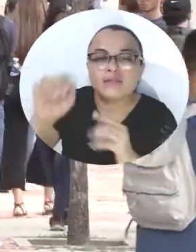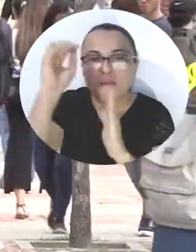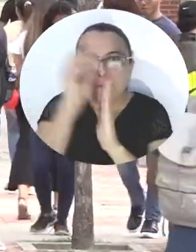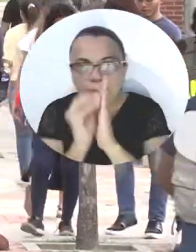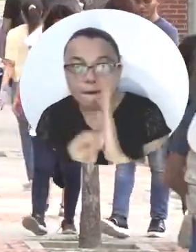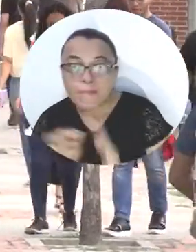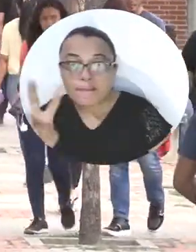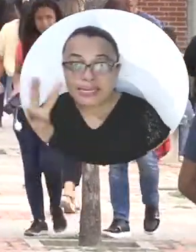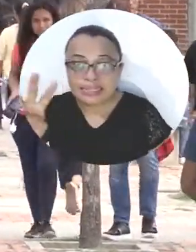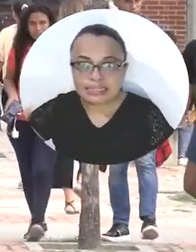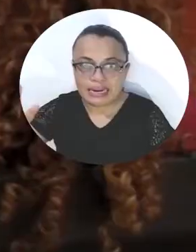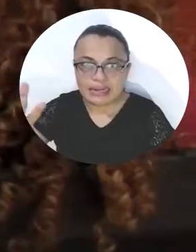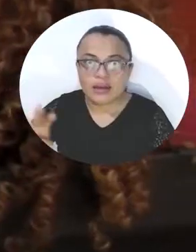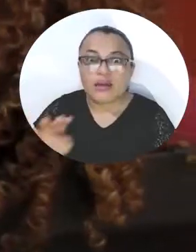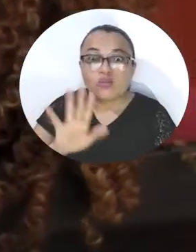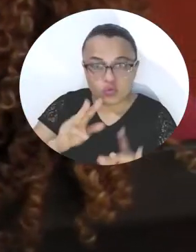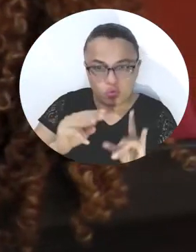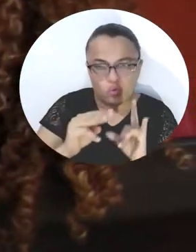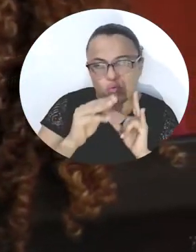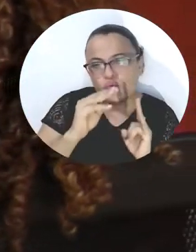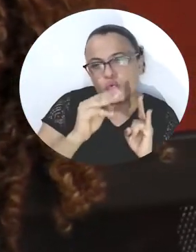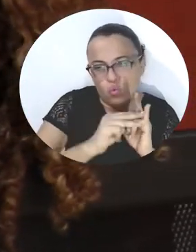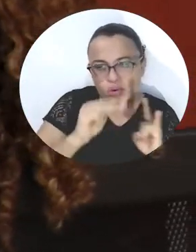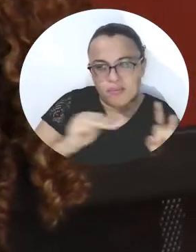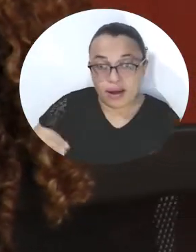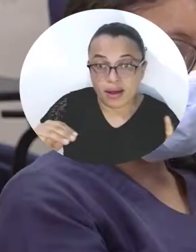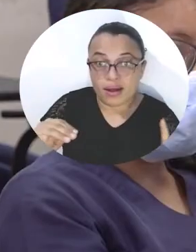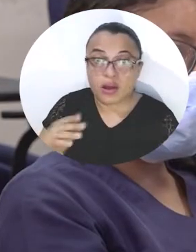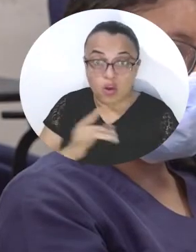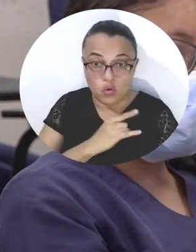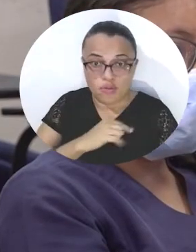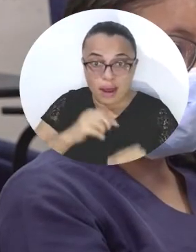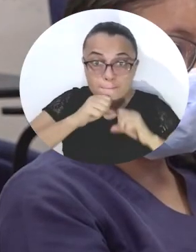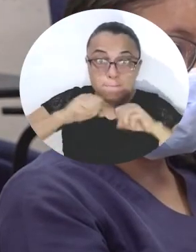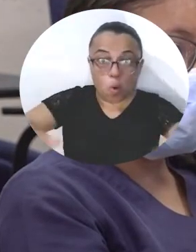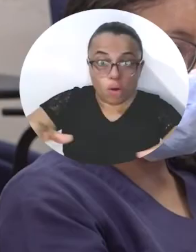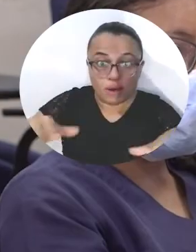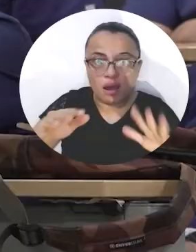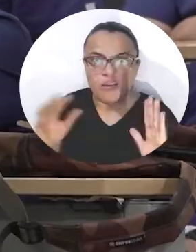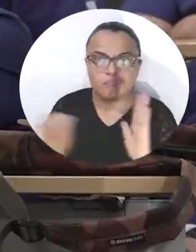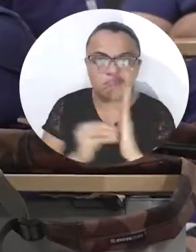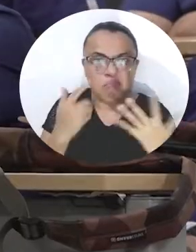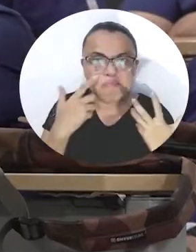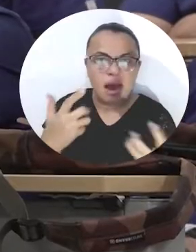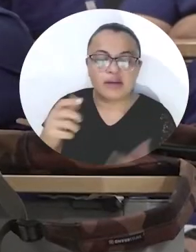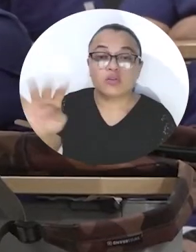Entre las universidades públicas, la Universidad del Magdalena es la novena más destacada.